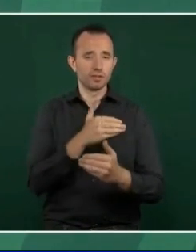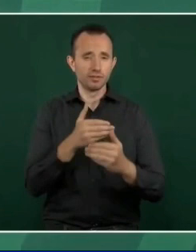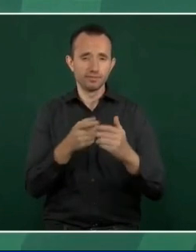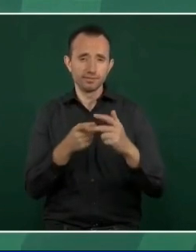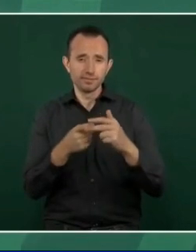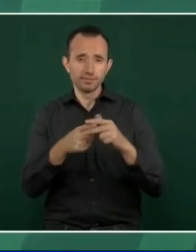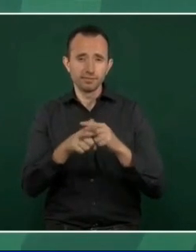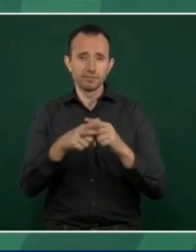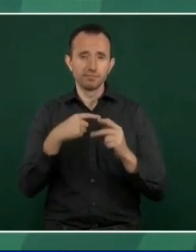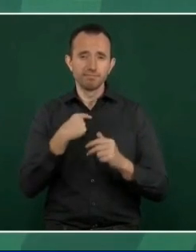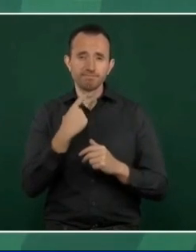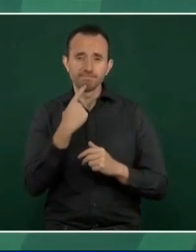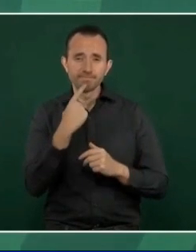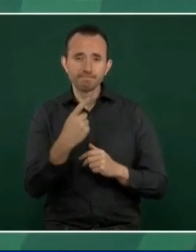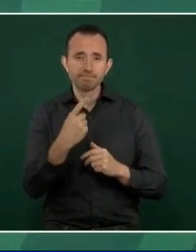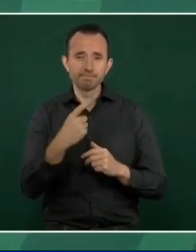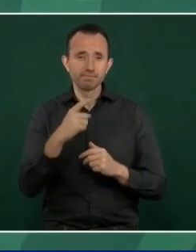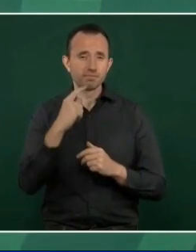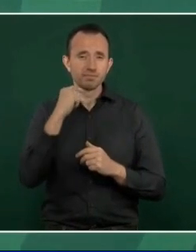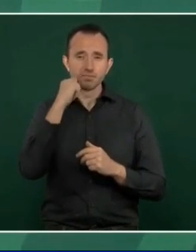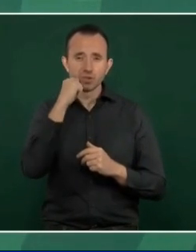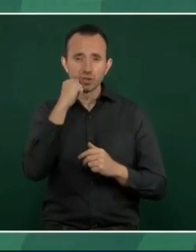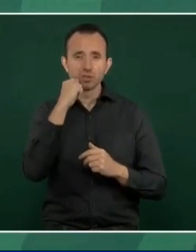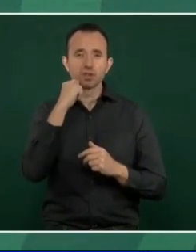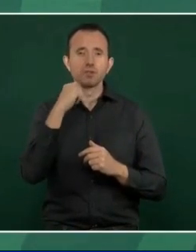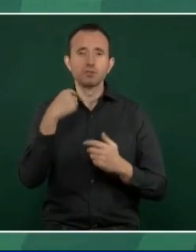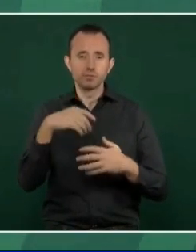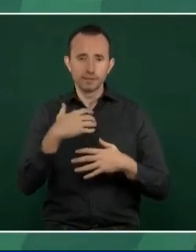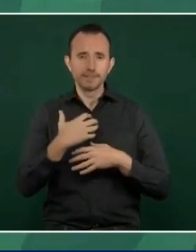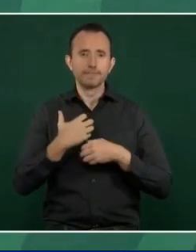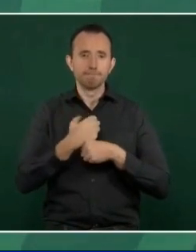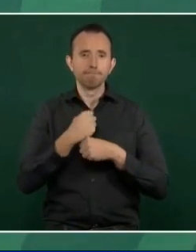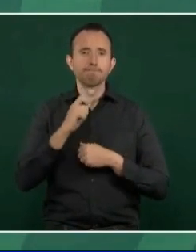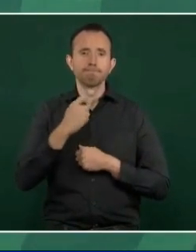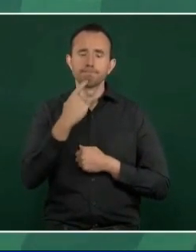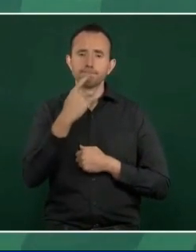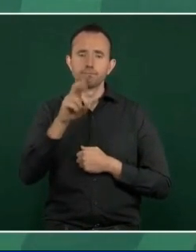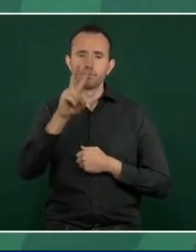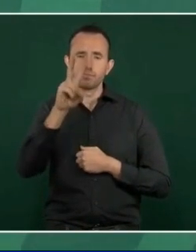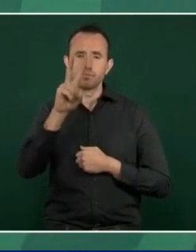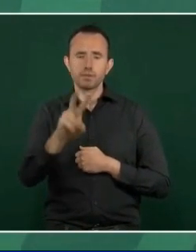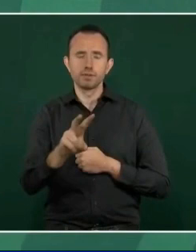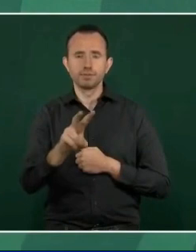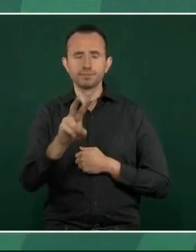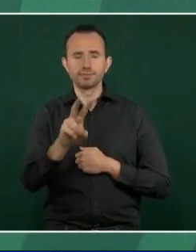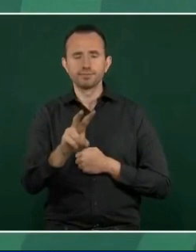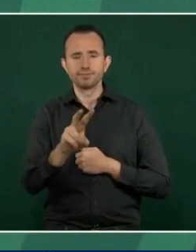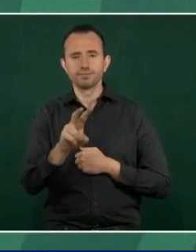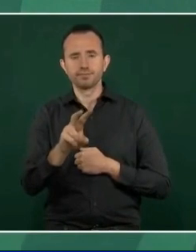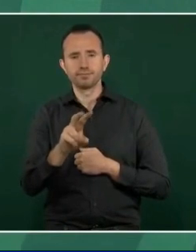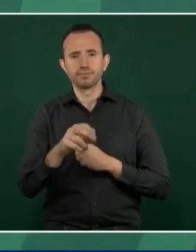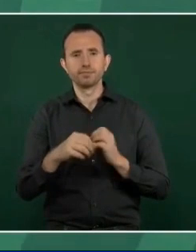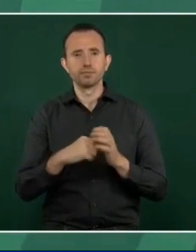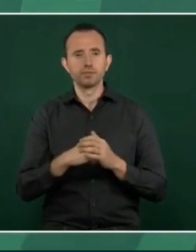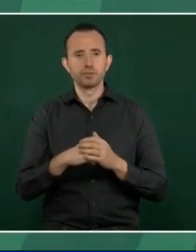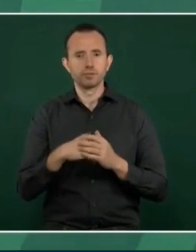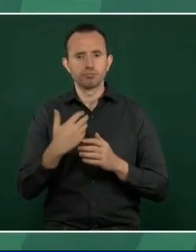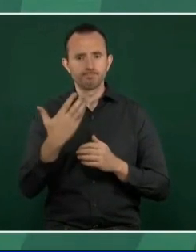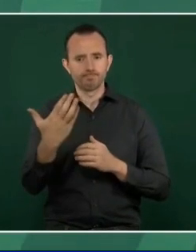la verdad, por dolorosa que fue, los abrazamos,